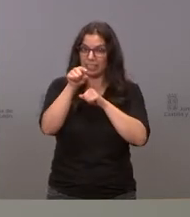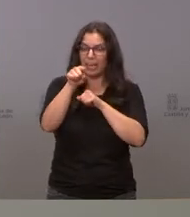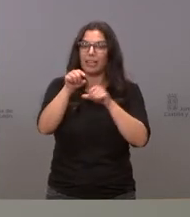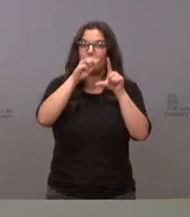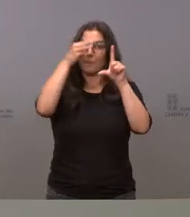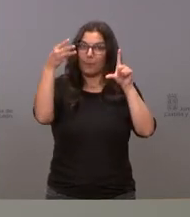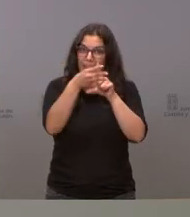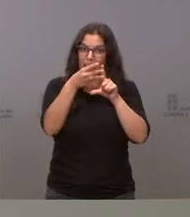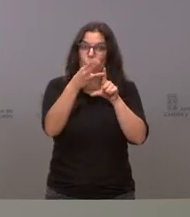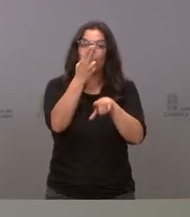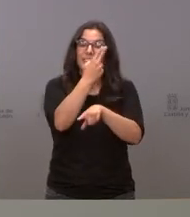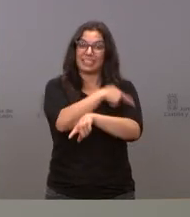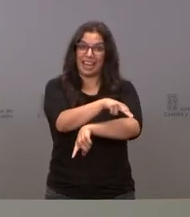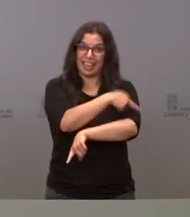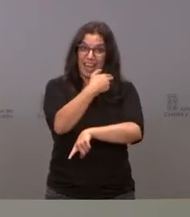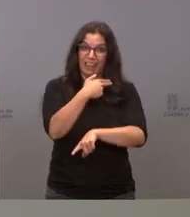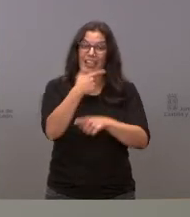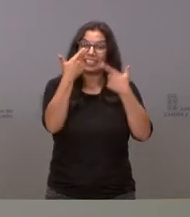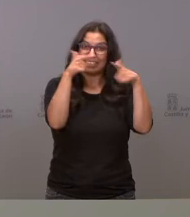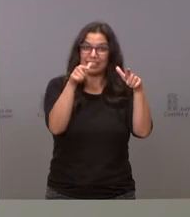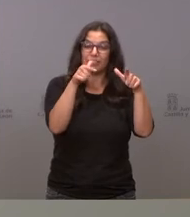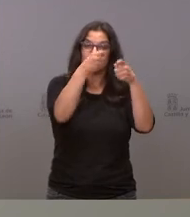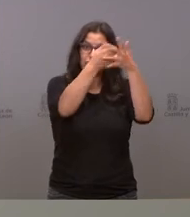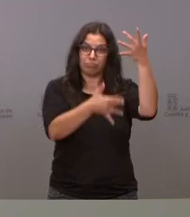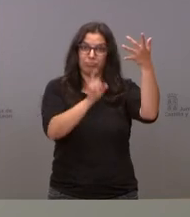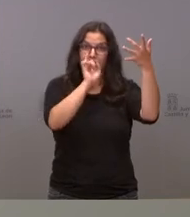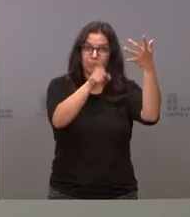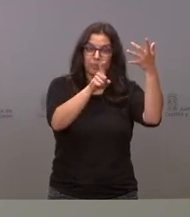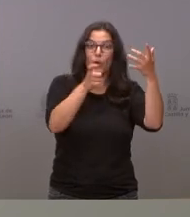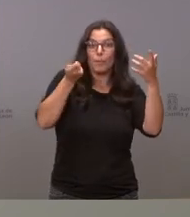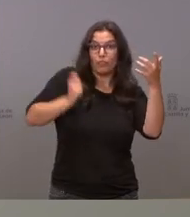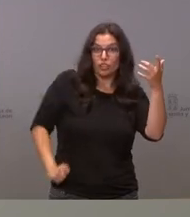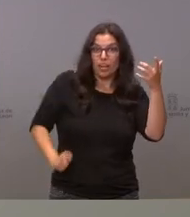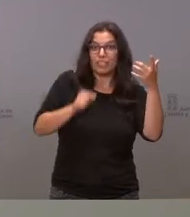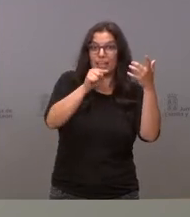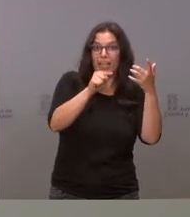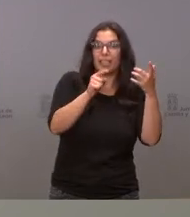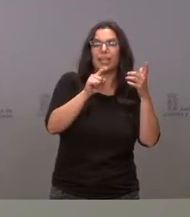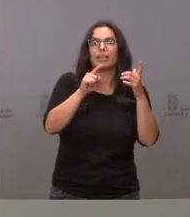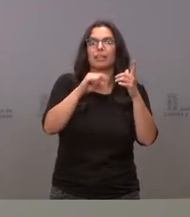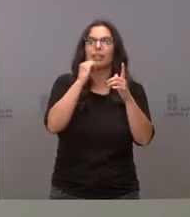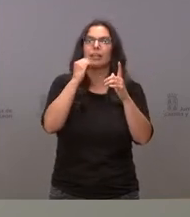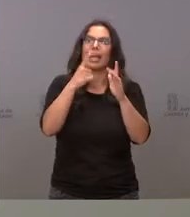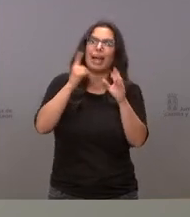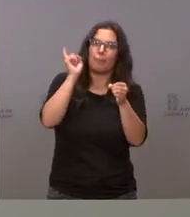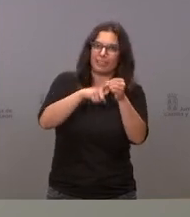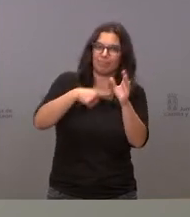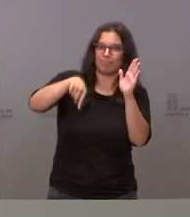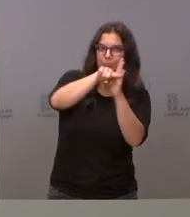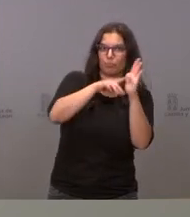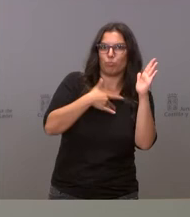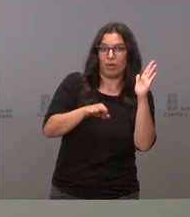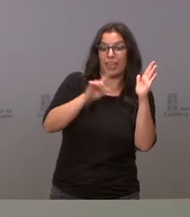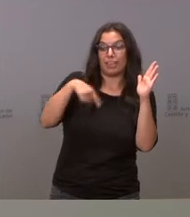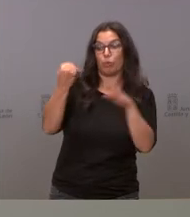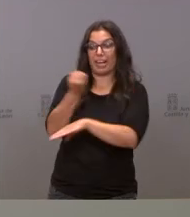apartado profesionales se podrán inscribir y todas las declaraciones que haya nada más que esté el registro serán volcadas directamente